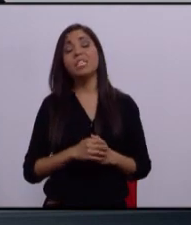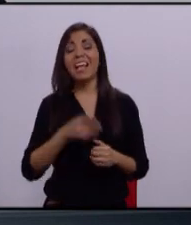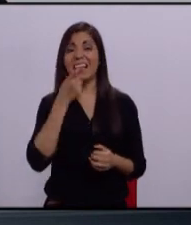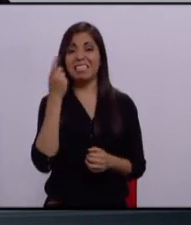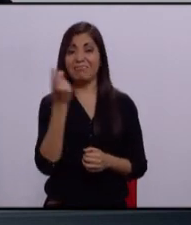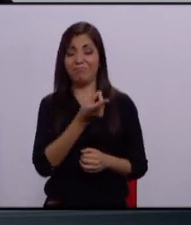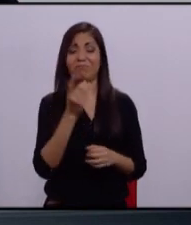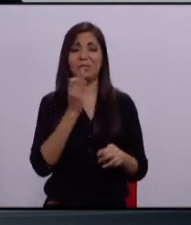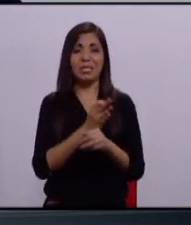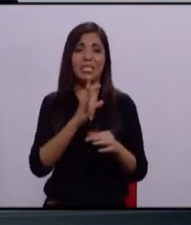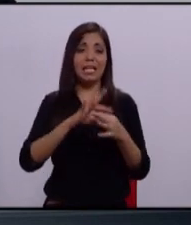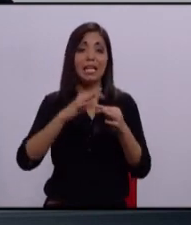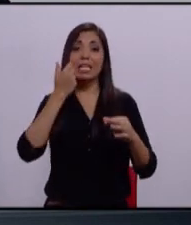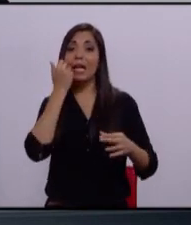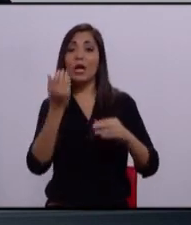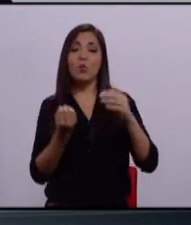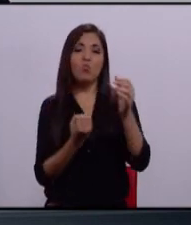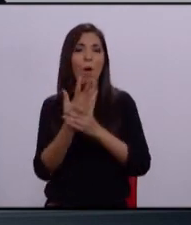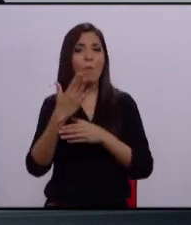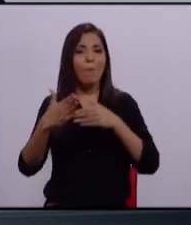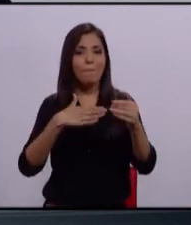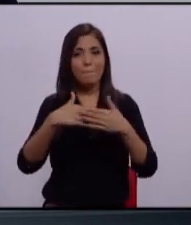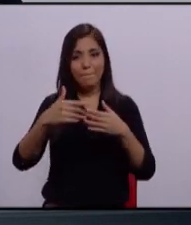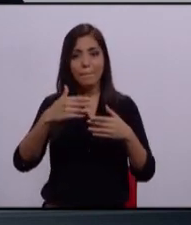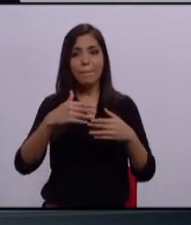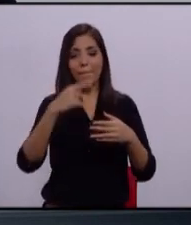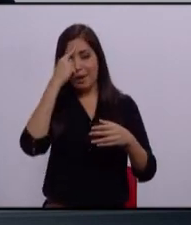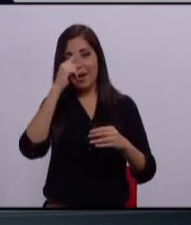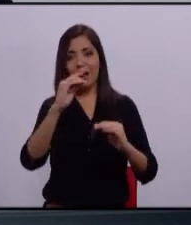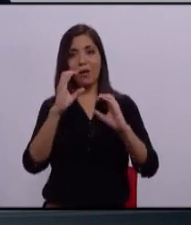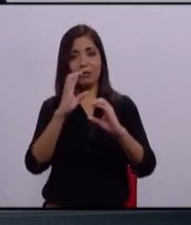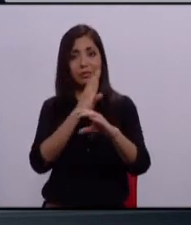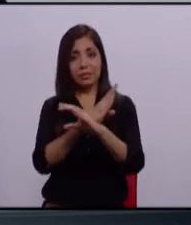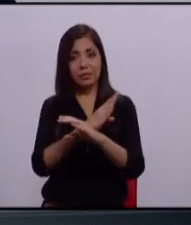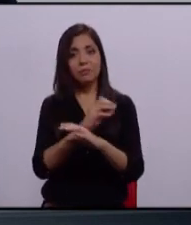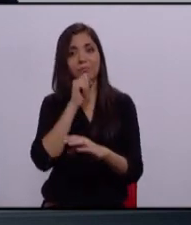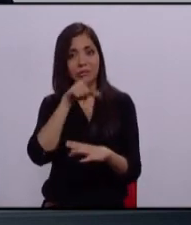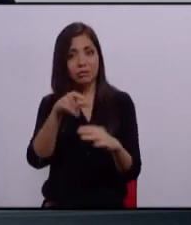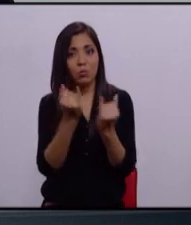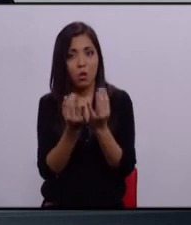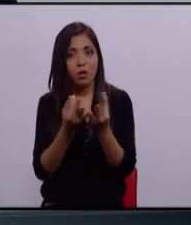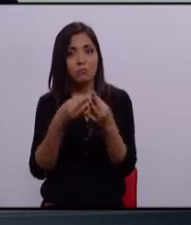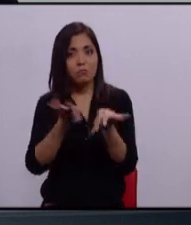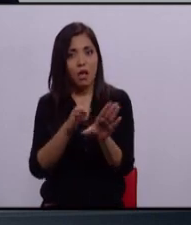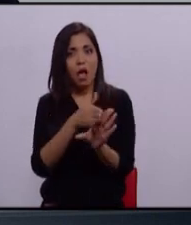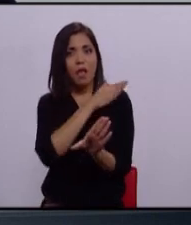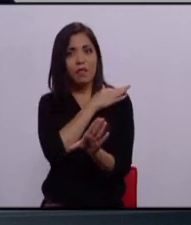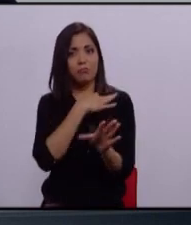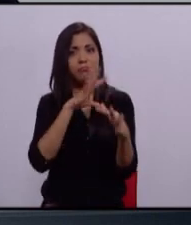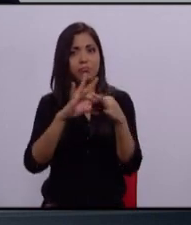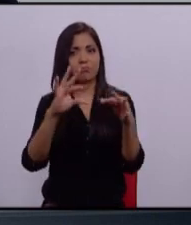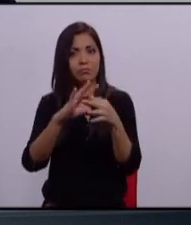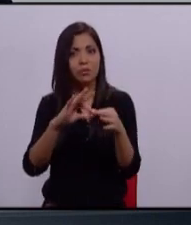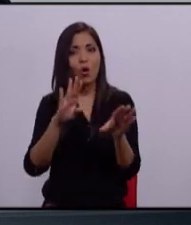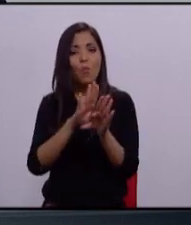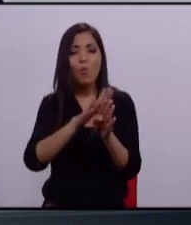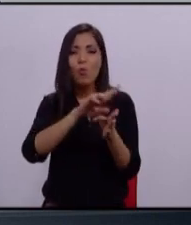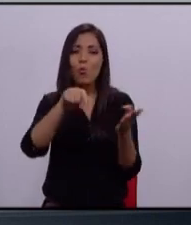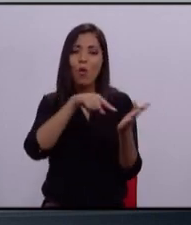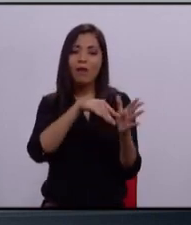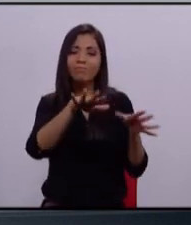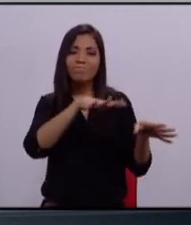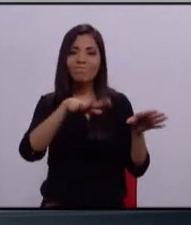el modelo y de un nuevo sistema de prevención. También es importante, comentaba, de un área de inteligencia.